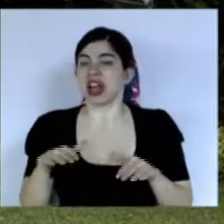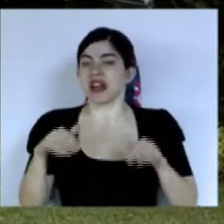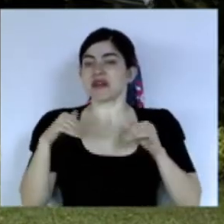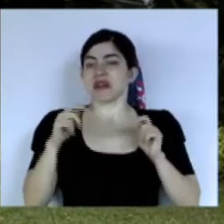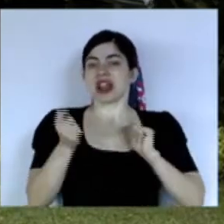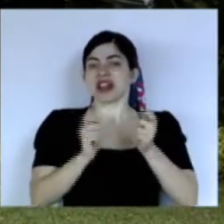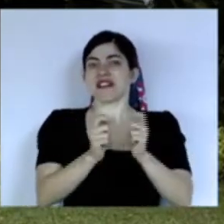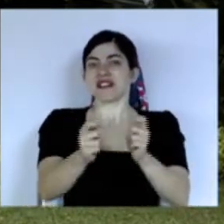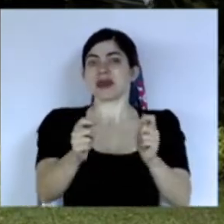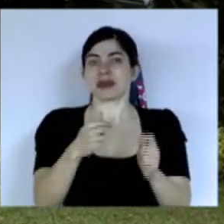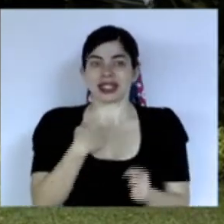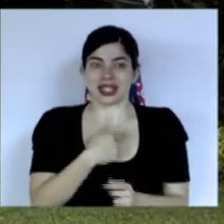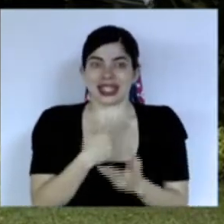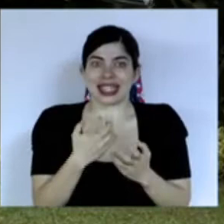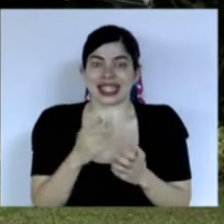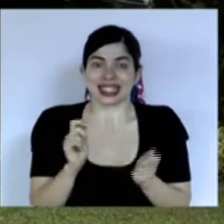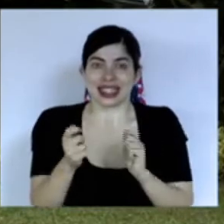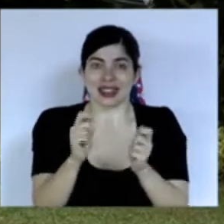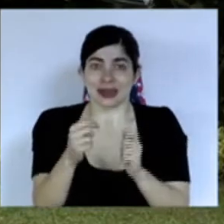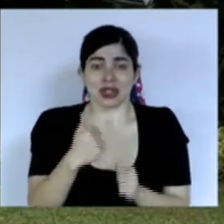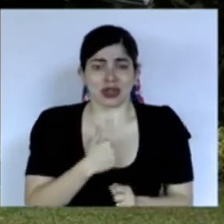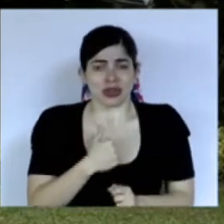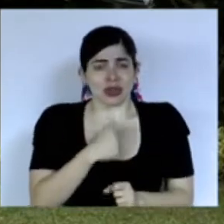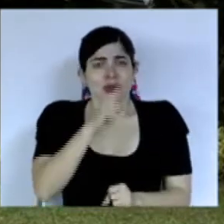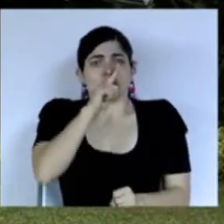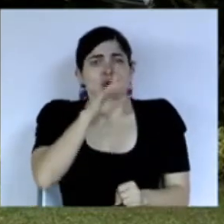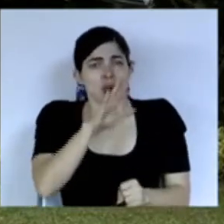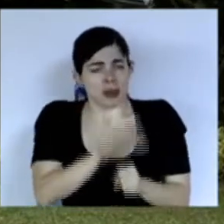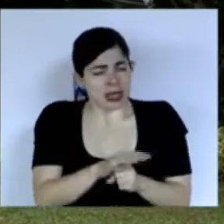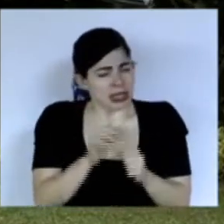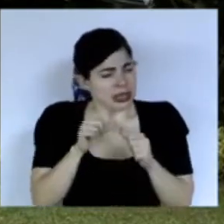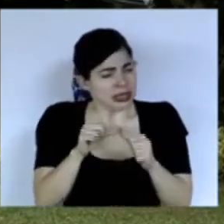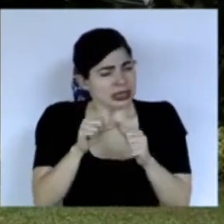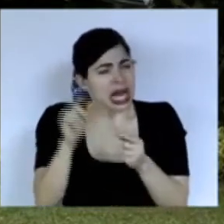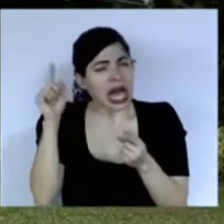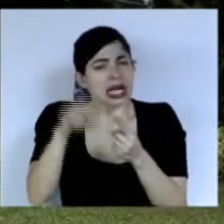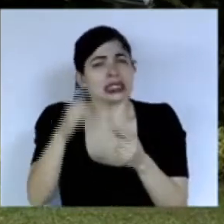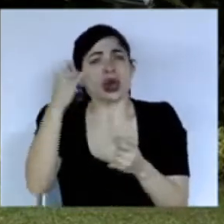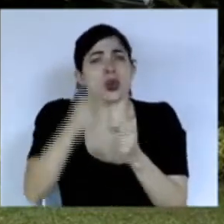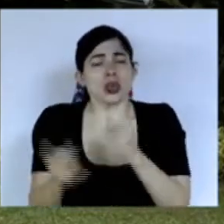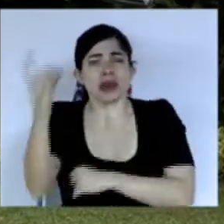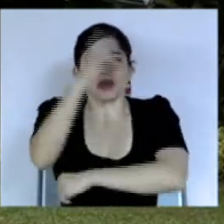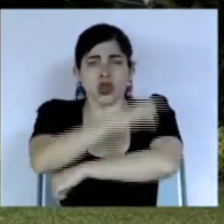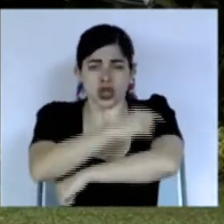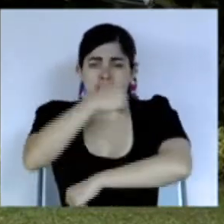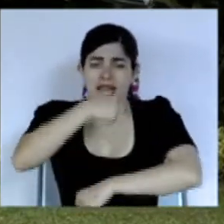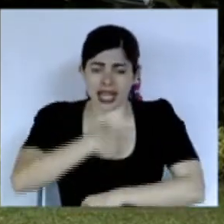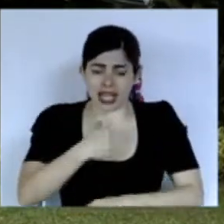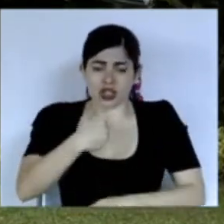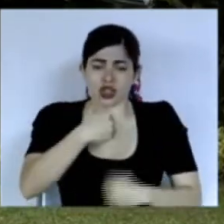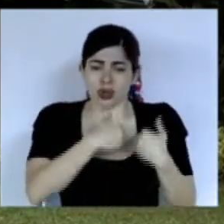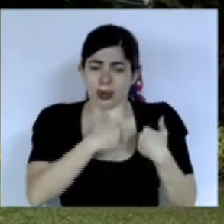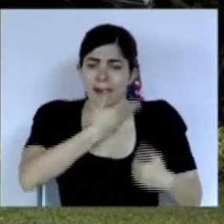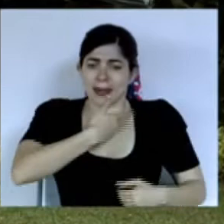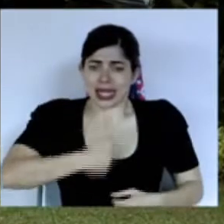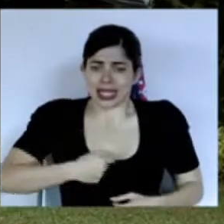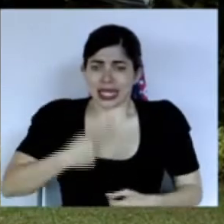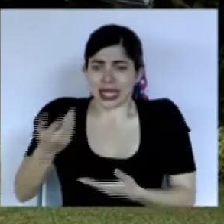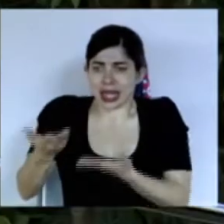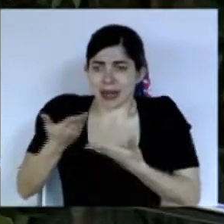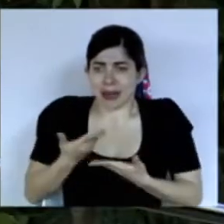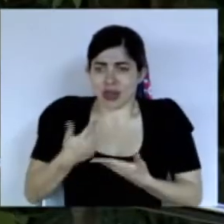reformista el cual me comprometo a llevar hasta el último día que tenga el mandato del pueblo costarricense